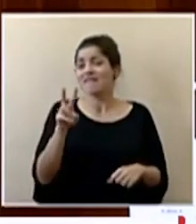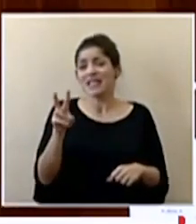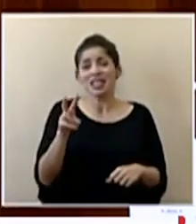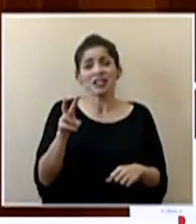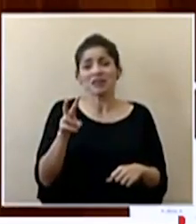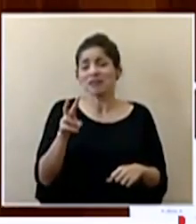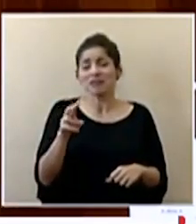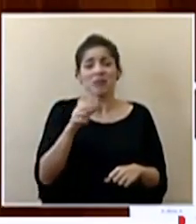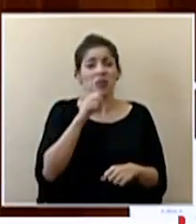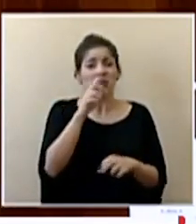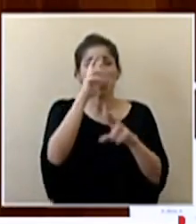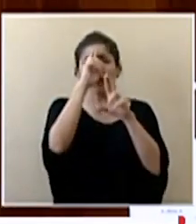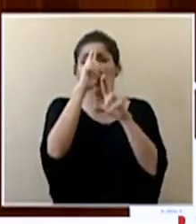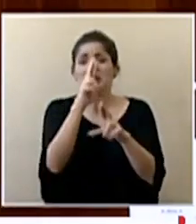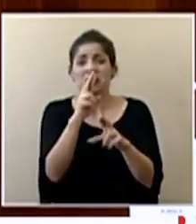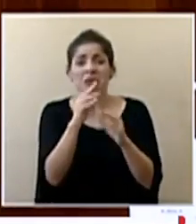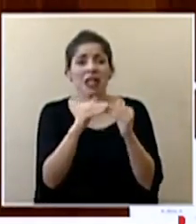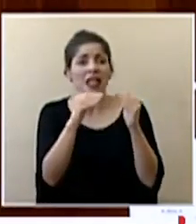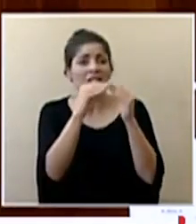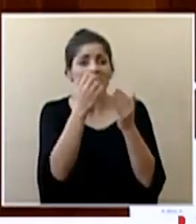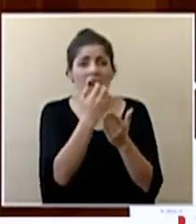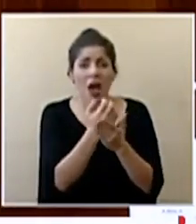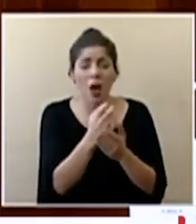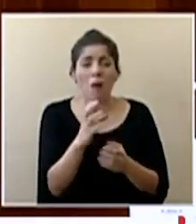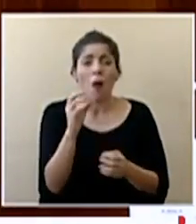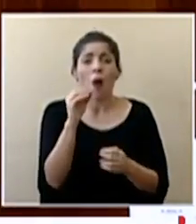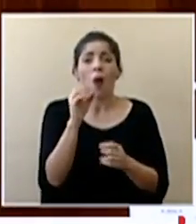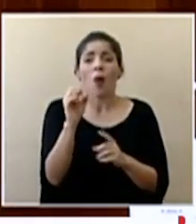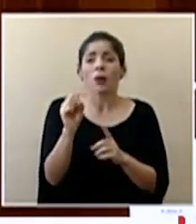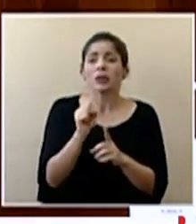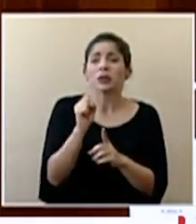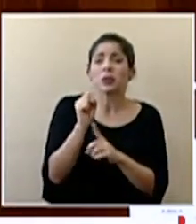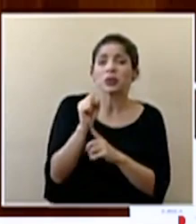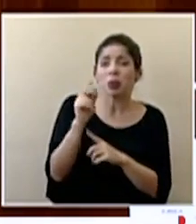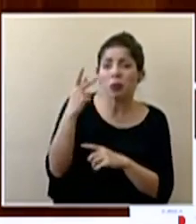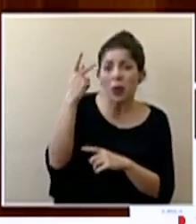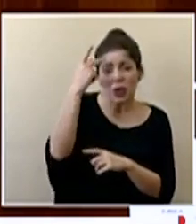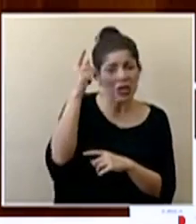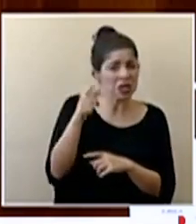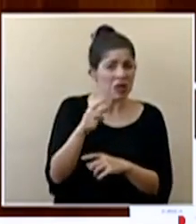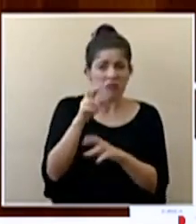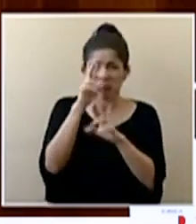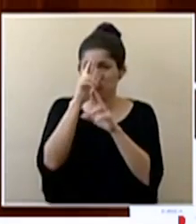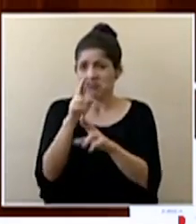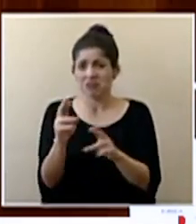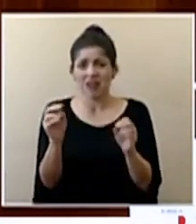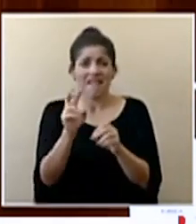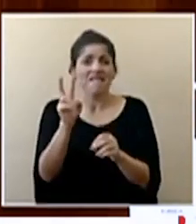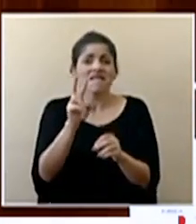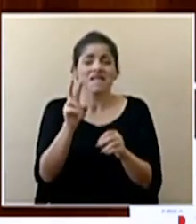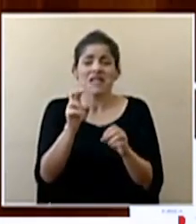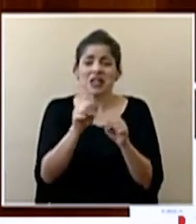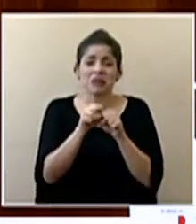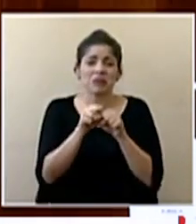posición económica ni condición política absolutamente nada